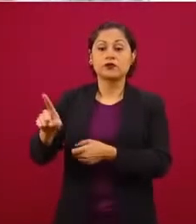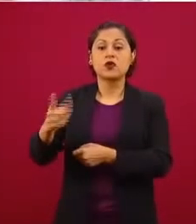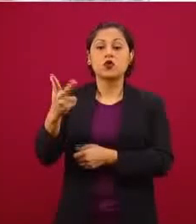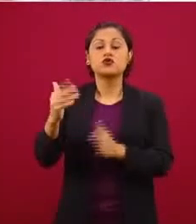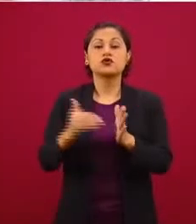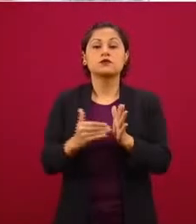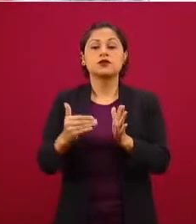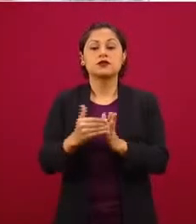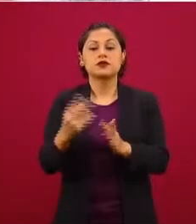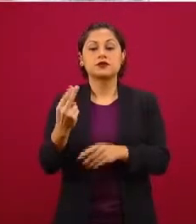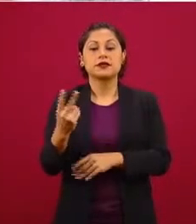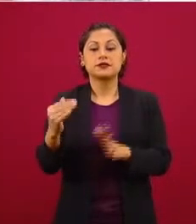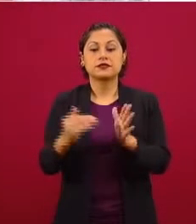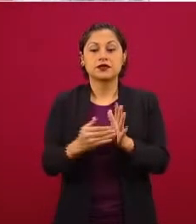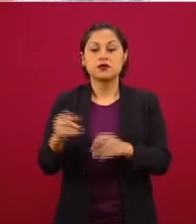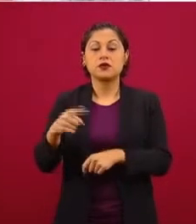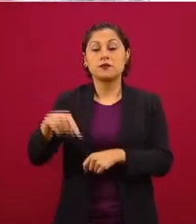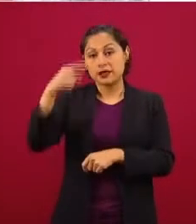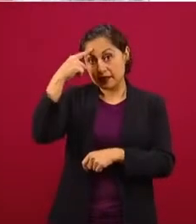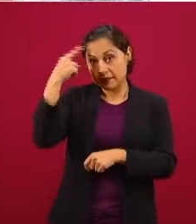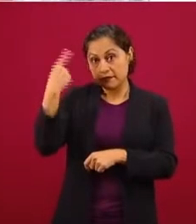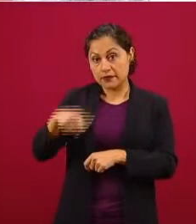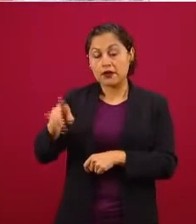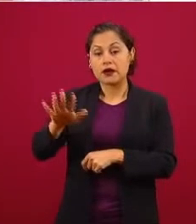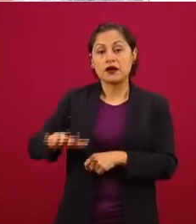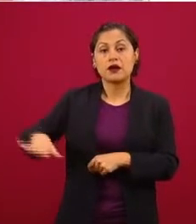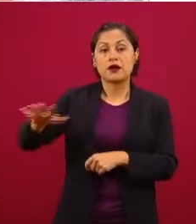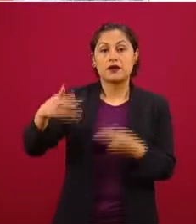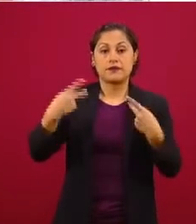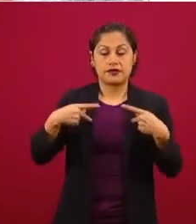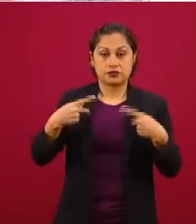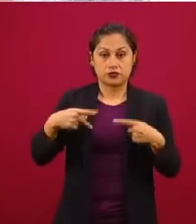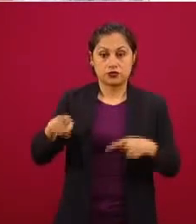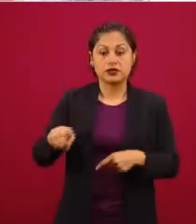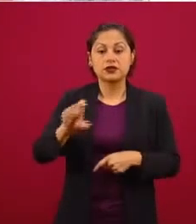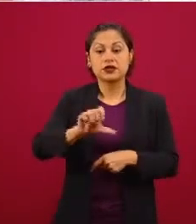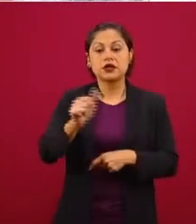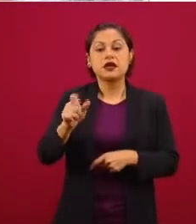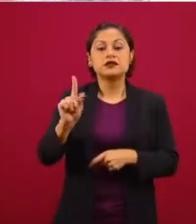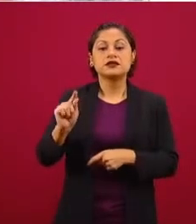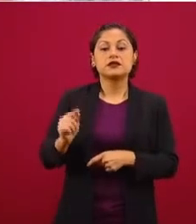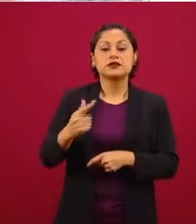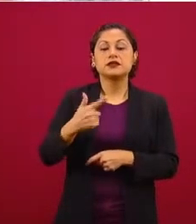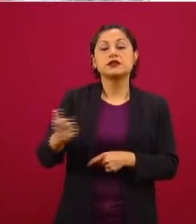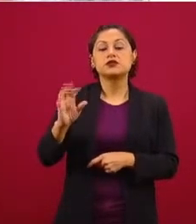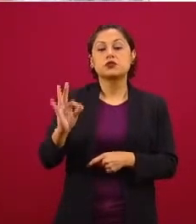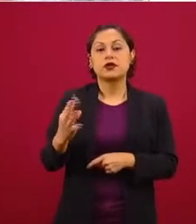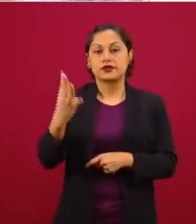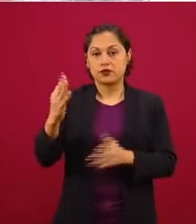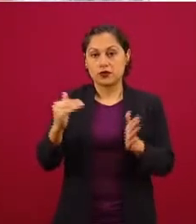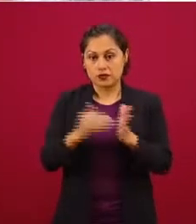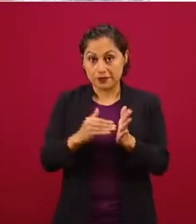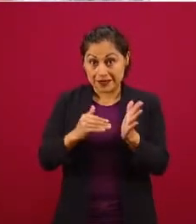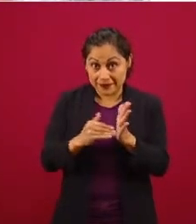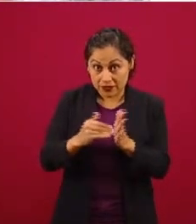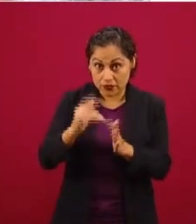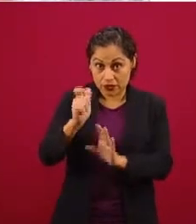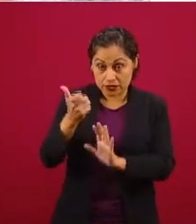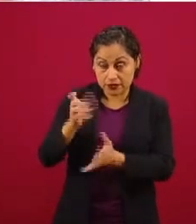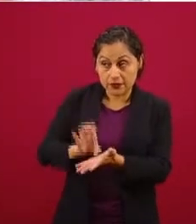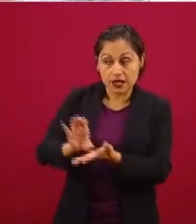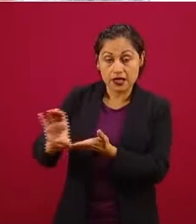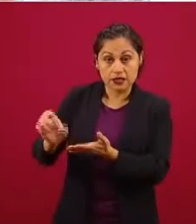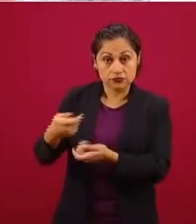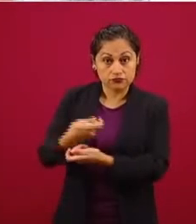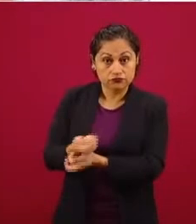que representan una inversión de 42 mil millones de pesos. Esto, decir que este